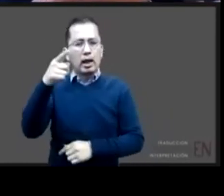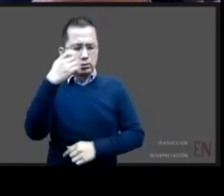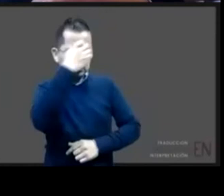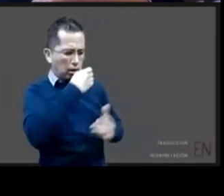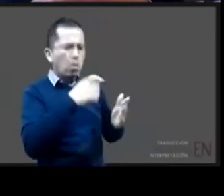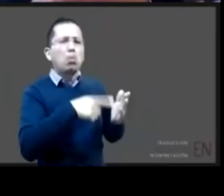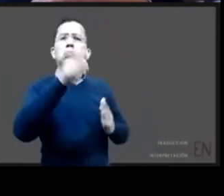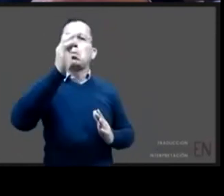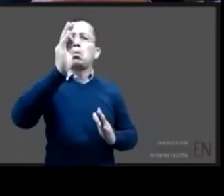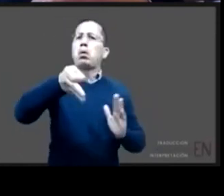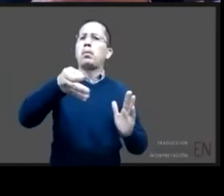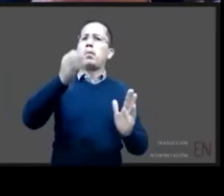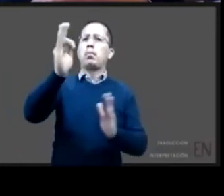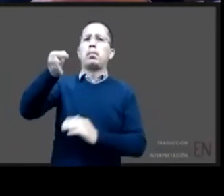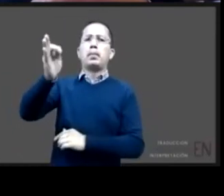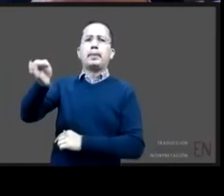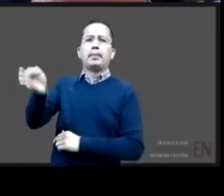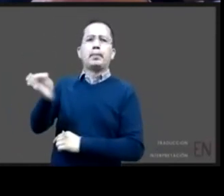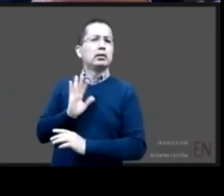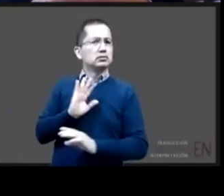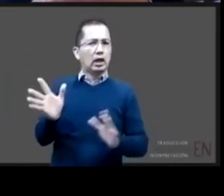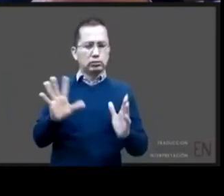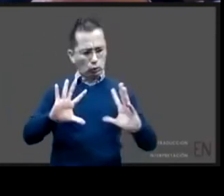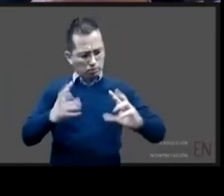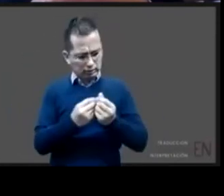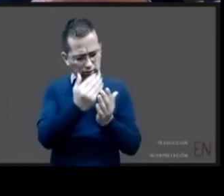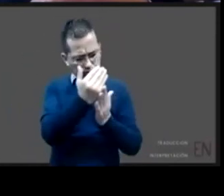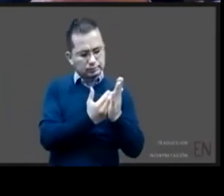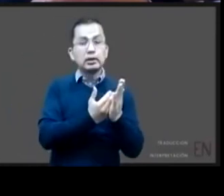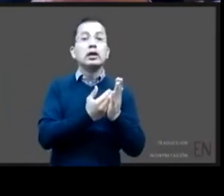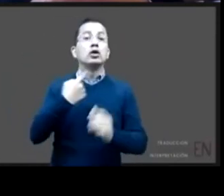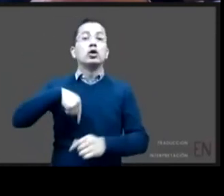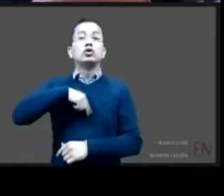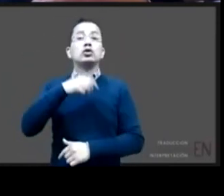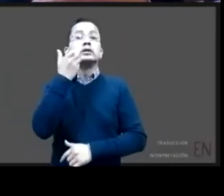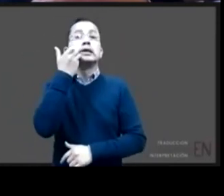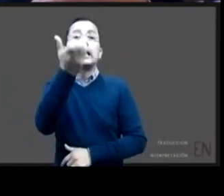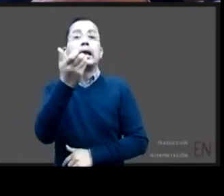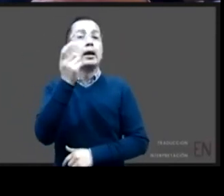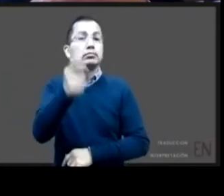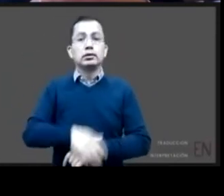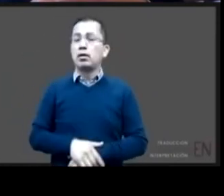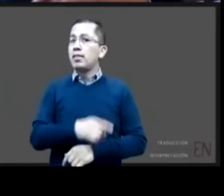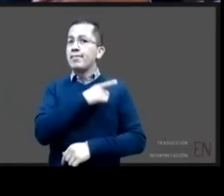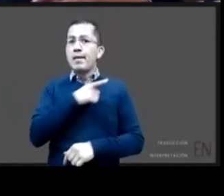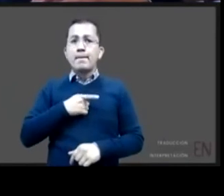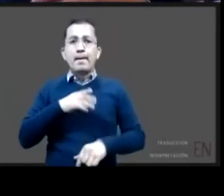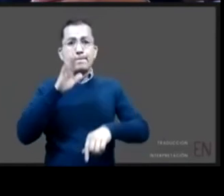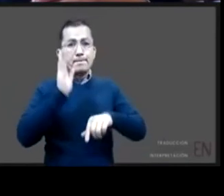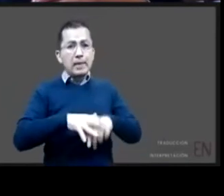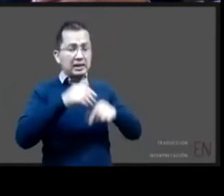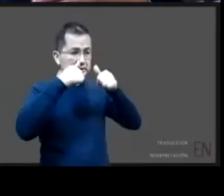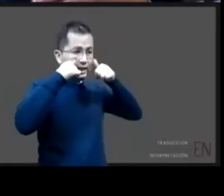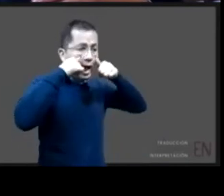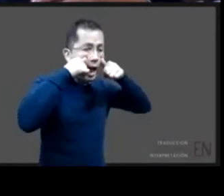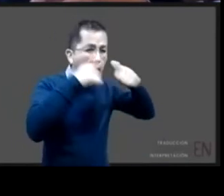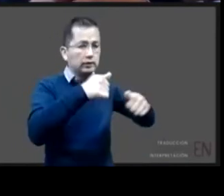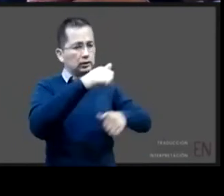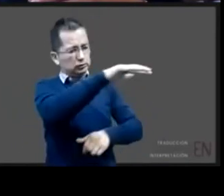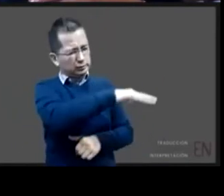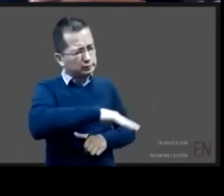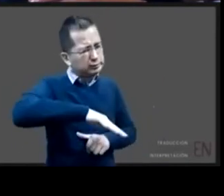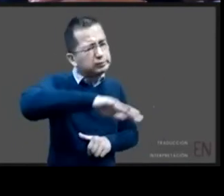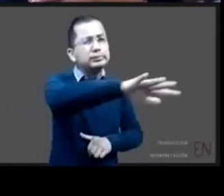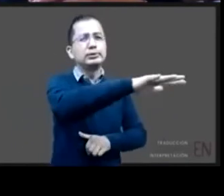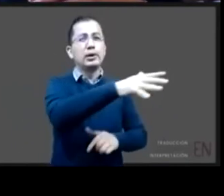que comentaba Paula elevar la escala de atención que ahorita que estamos en un proceso de implementación y